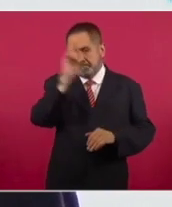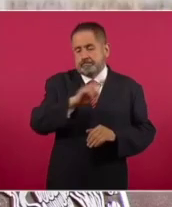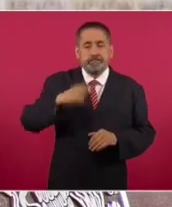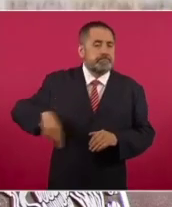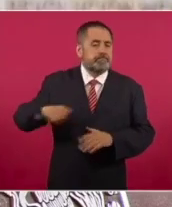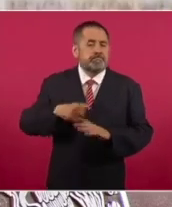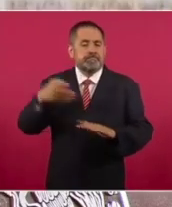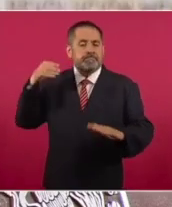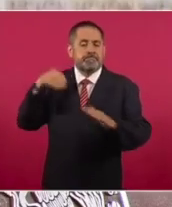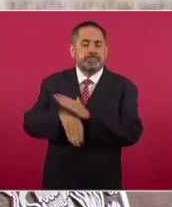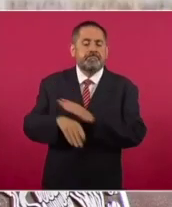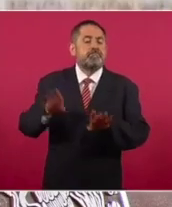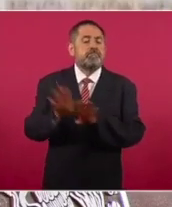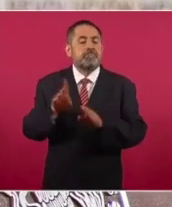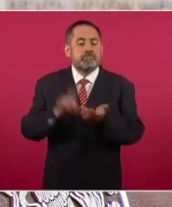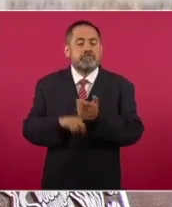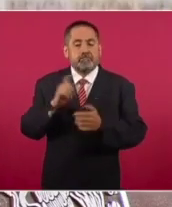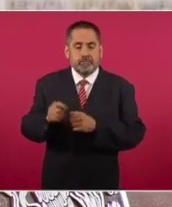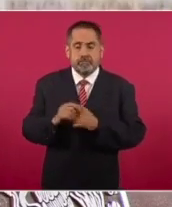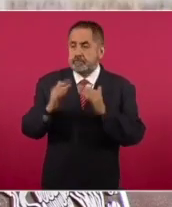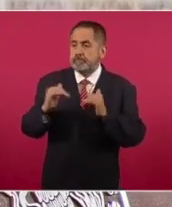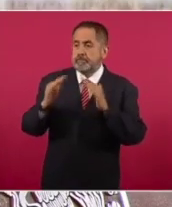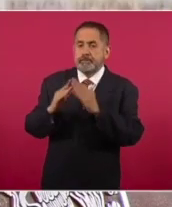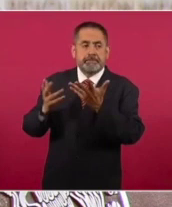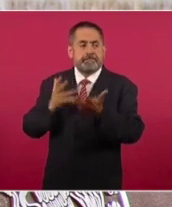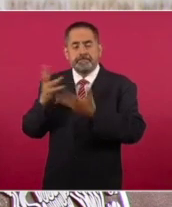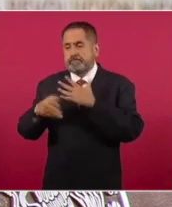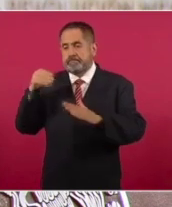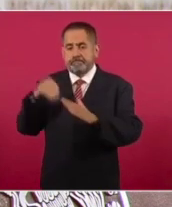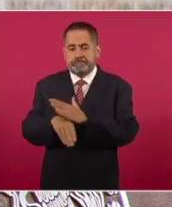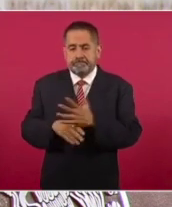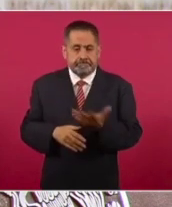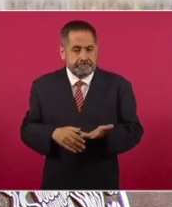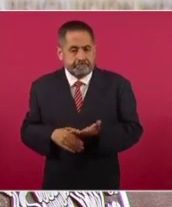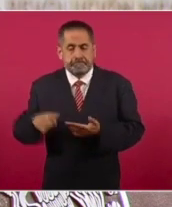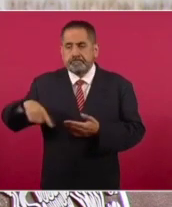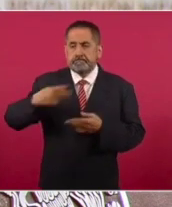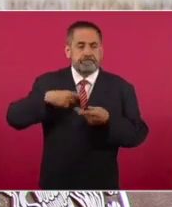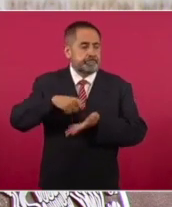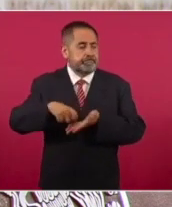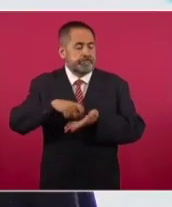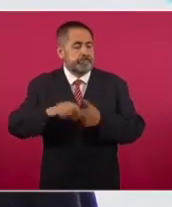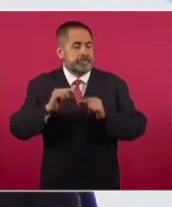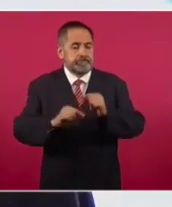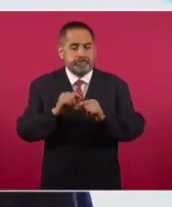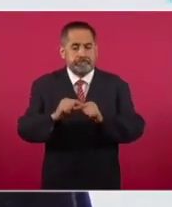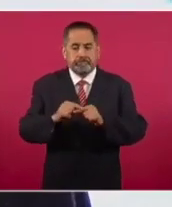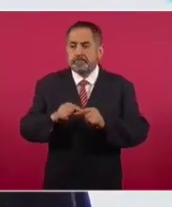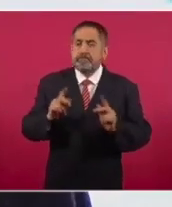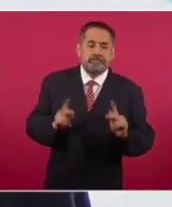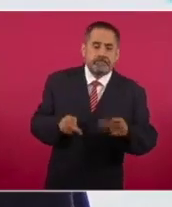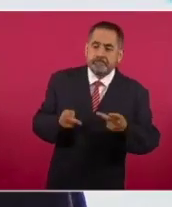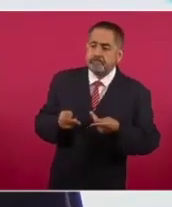fuerte es el consumo de los hogares. Al caer el consumo de los hogares, cae el volumen de